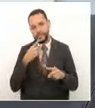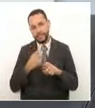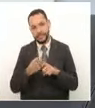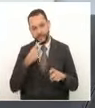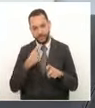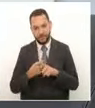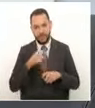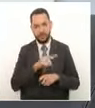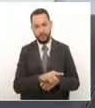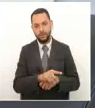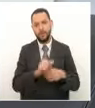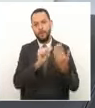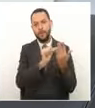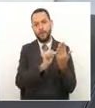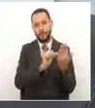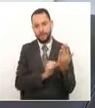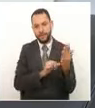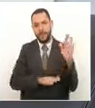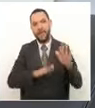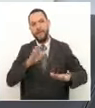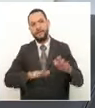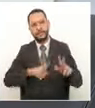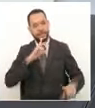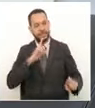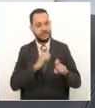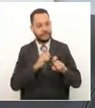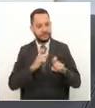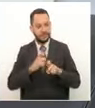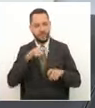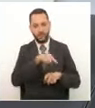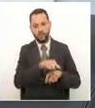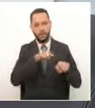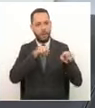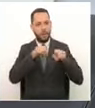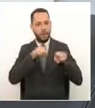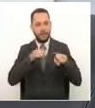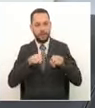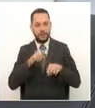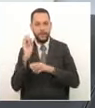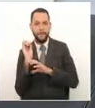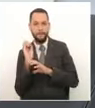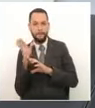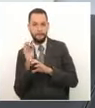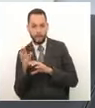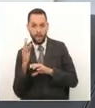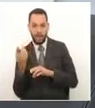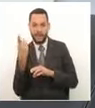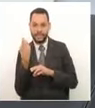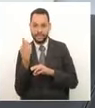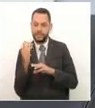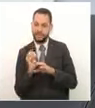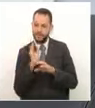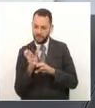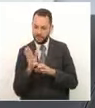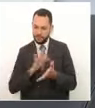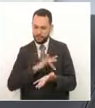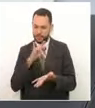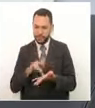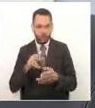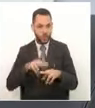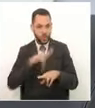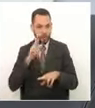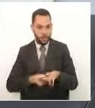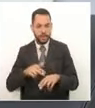y ahí entonces encontramos algunas diferencias que ya empezaron a ser reportadas por los bancos al día de ayer cuando se normalizó la situación.